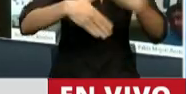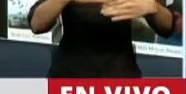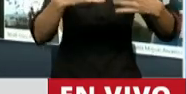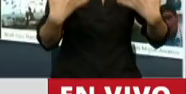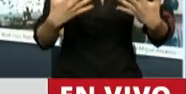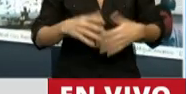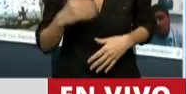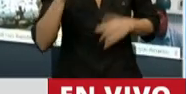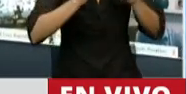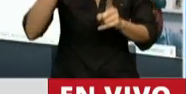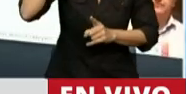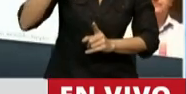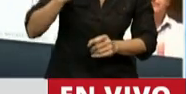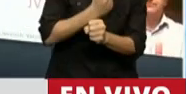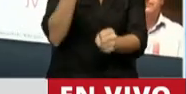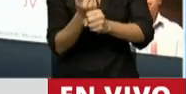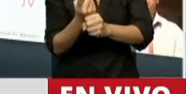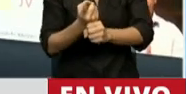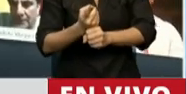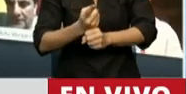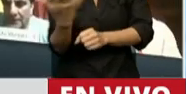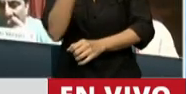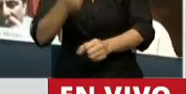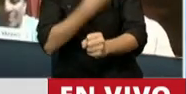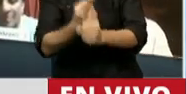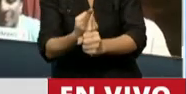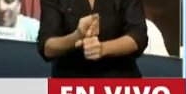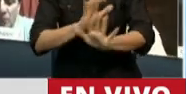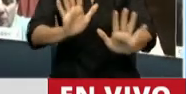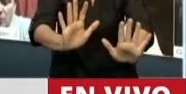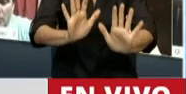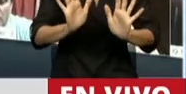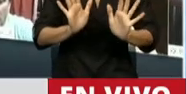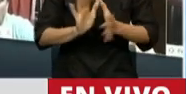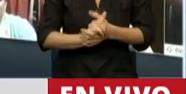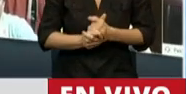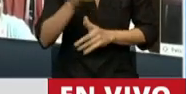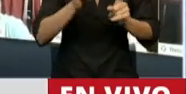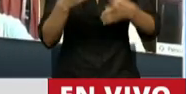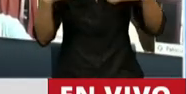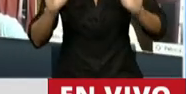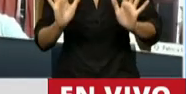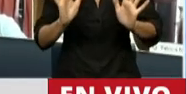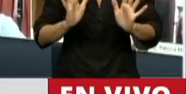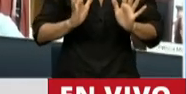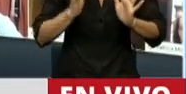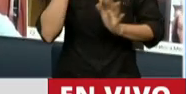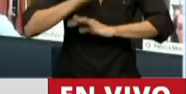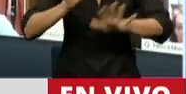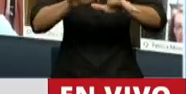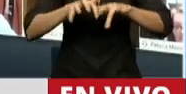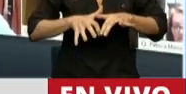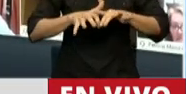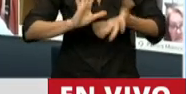lograr. Muchos probablemente apostaban a que no se iba a lograr. Quizás muchos tenían escrito los comunicados explicando el fracaso de la